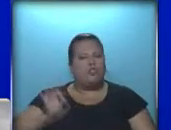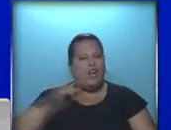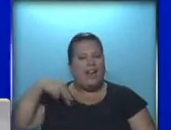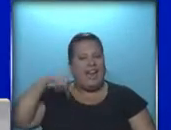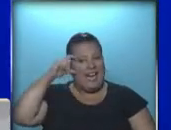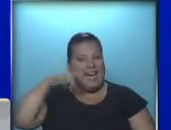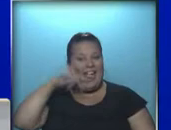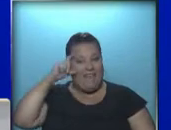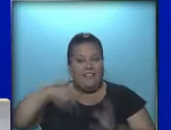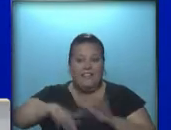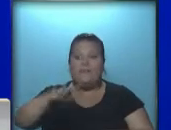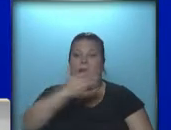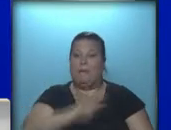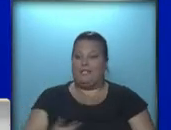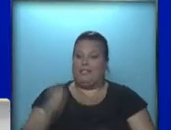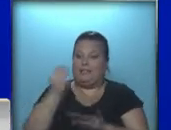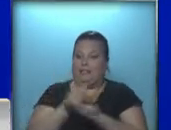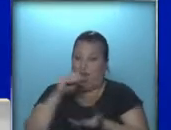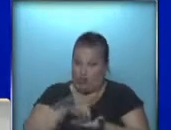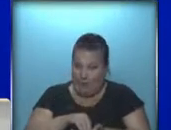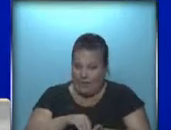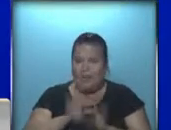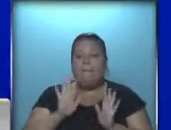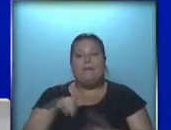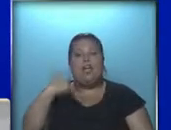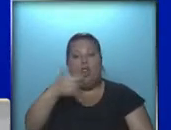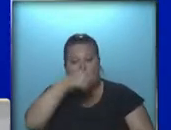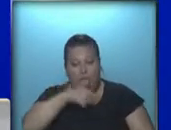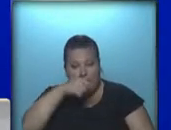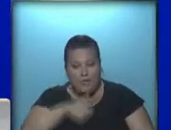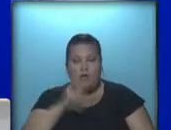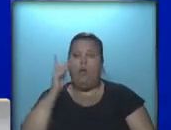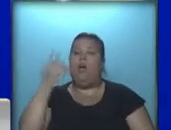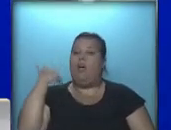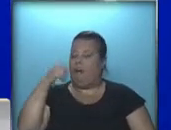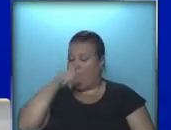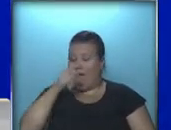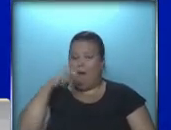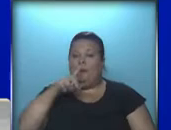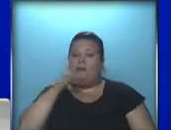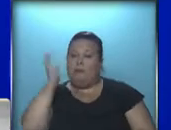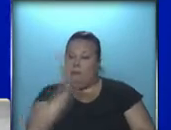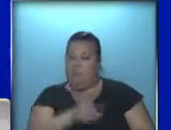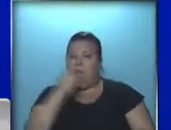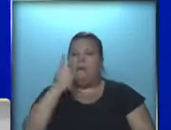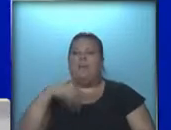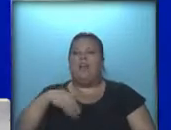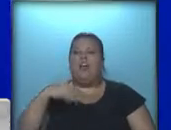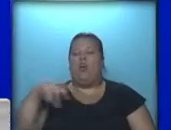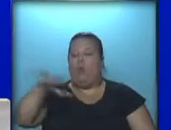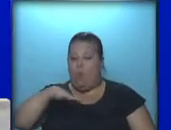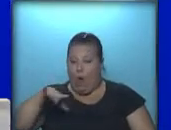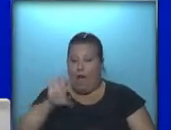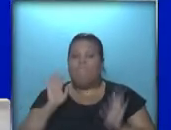Neves, candidato a la presidencia ahora, pero que el domingo el PT venció en primera vuelta en la gobernación de Minas Gerais.